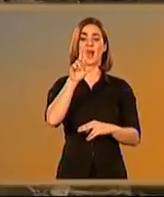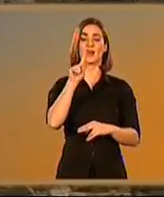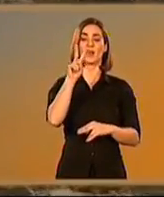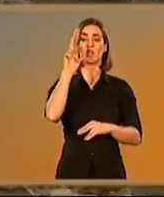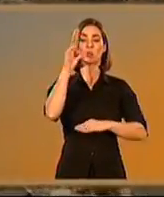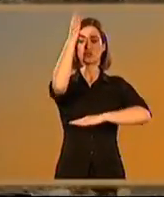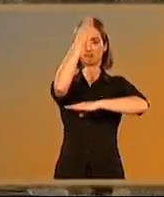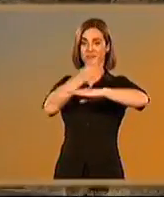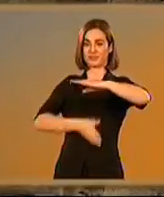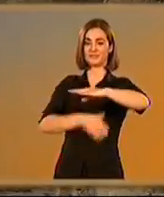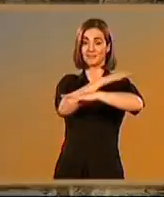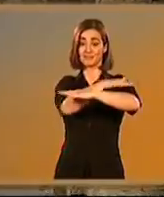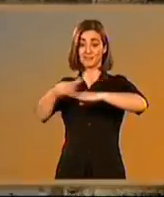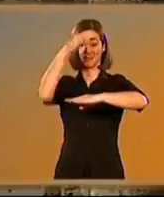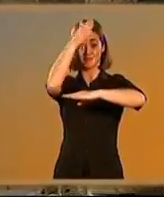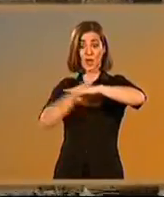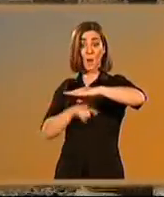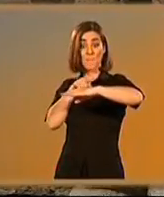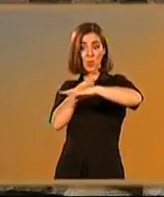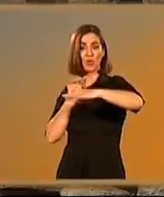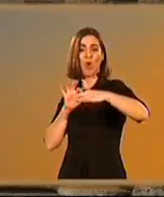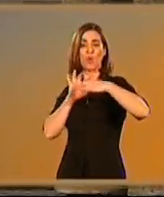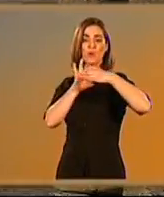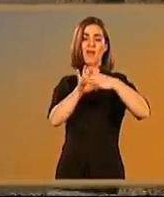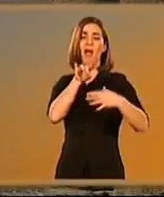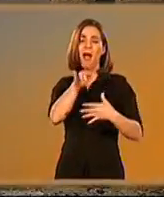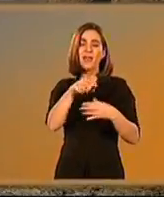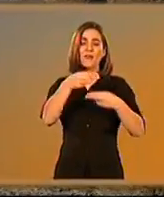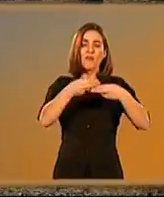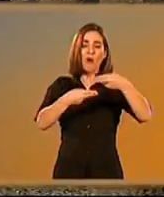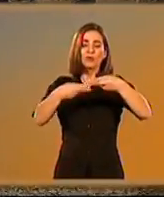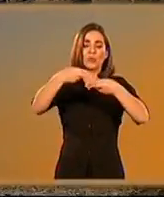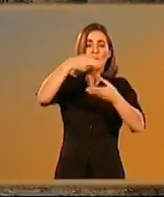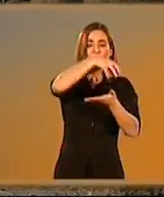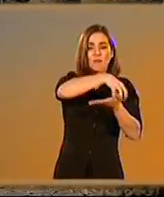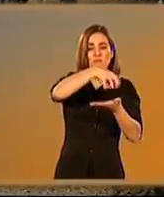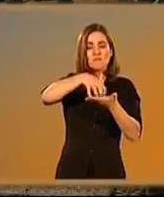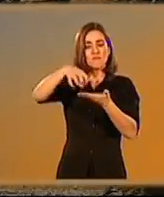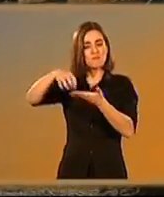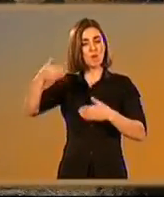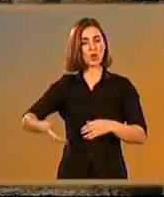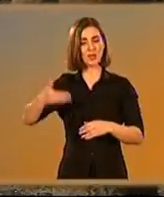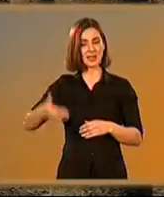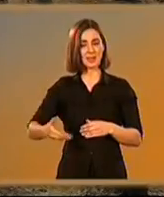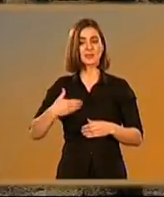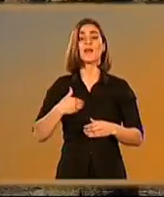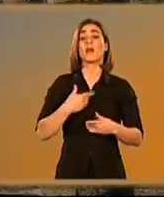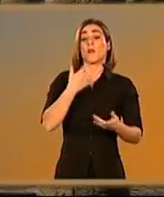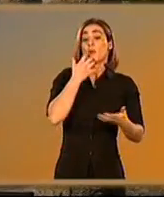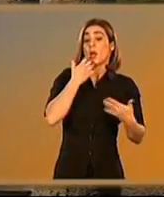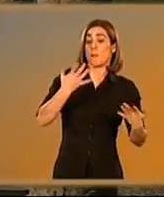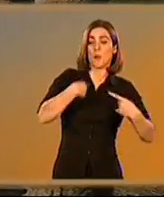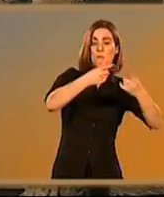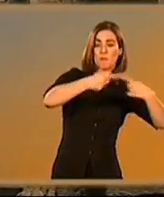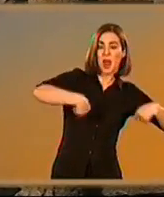Cardus y Decumanus, en cuya intercesión se situaban los principales edificios, foros, basílicas, templos,